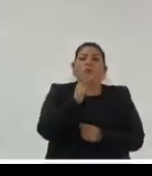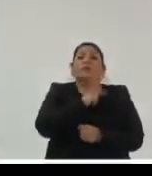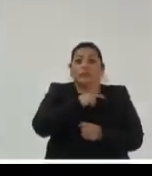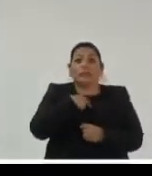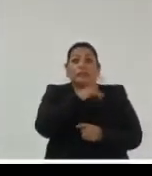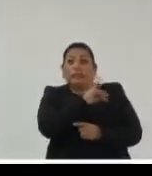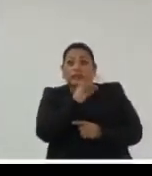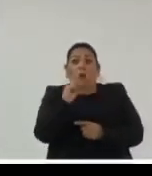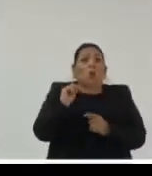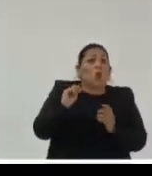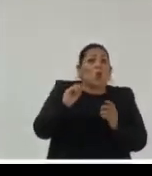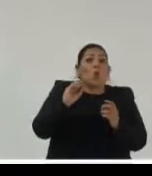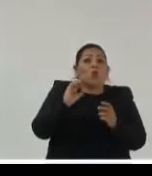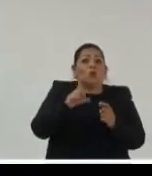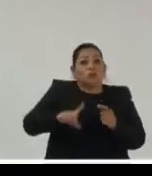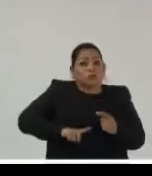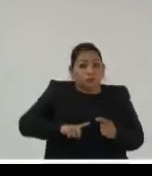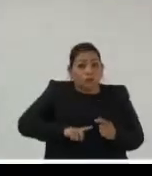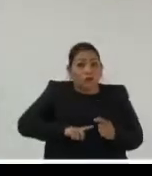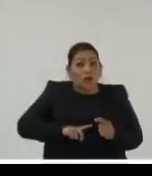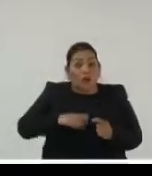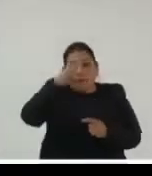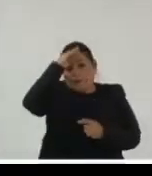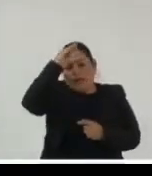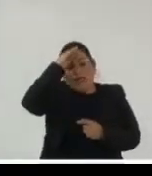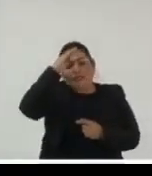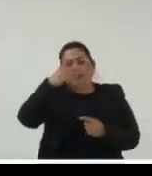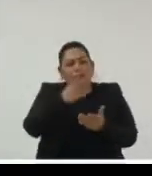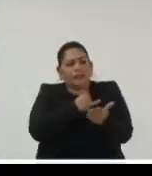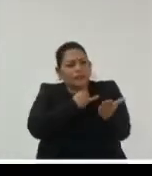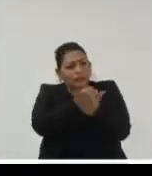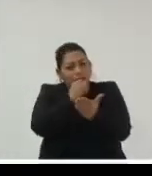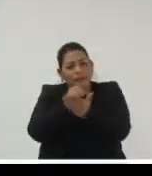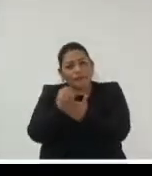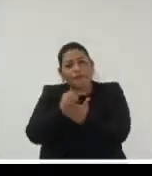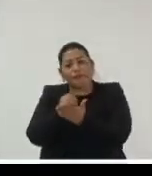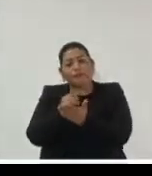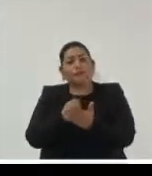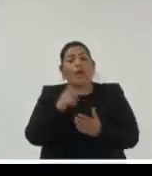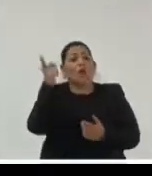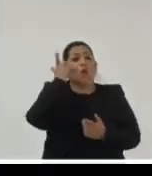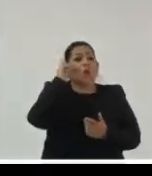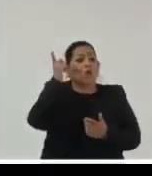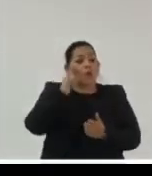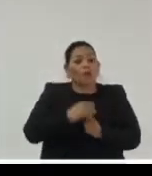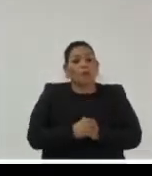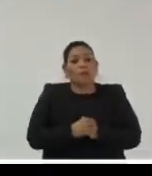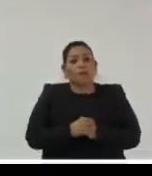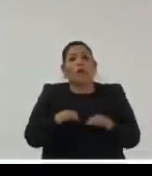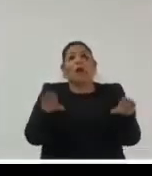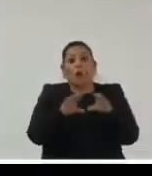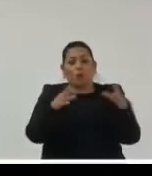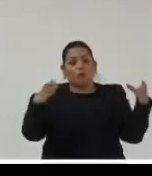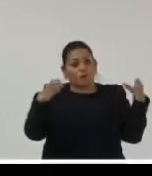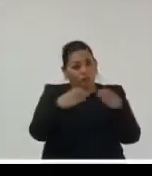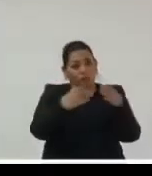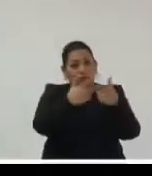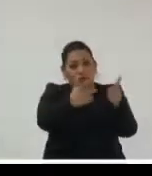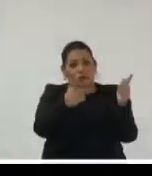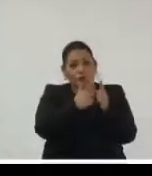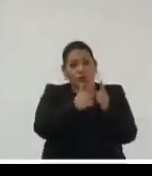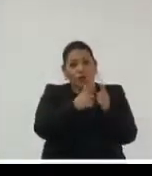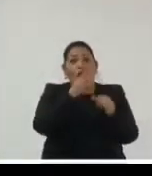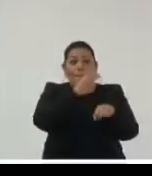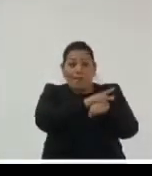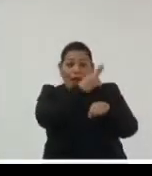deberíamos ser tecnócratas ¿verdad? sino nada más pensemos que las decisiones ojalá como colectivos decisiones que afectan a la